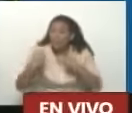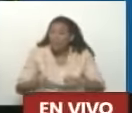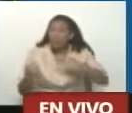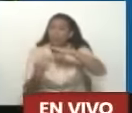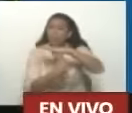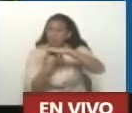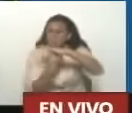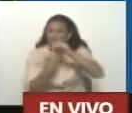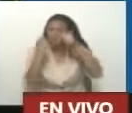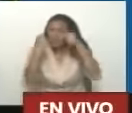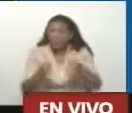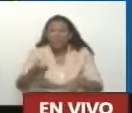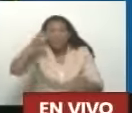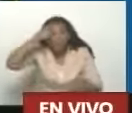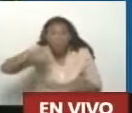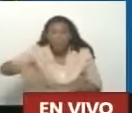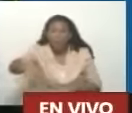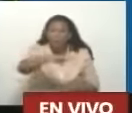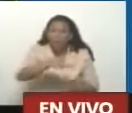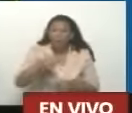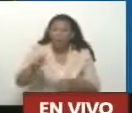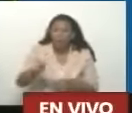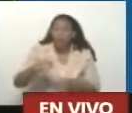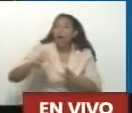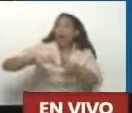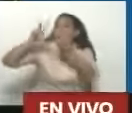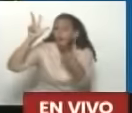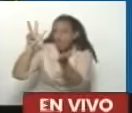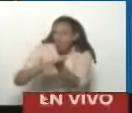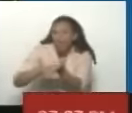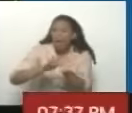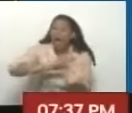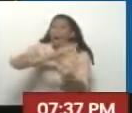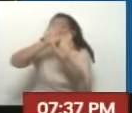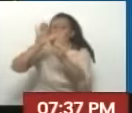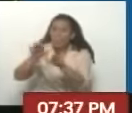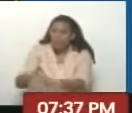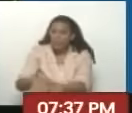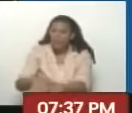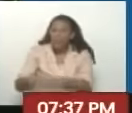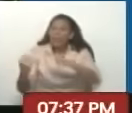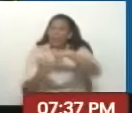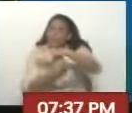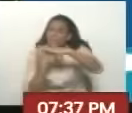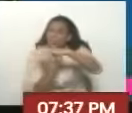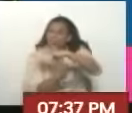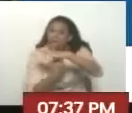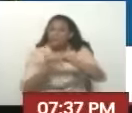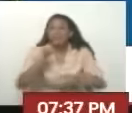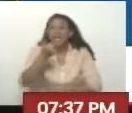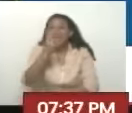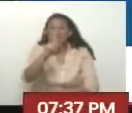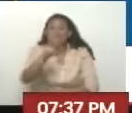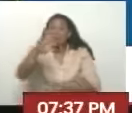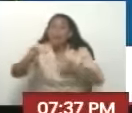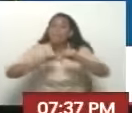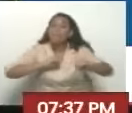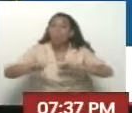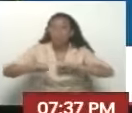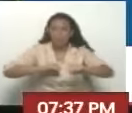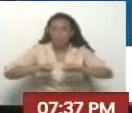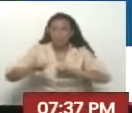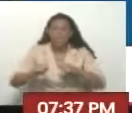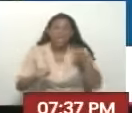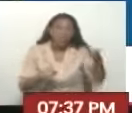candidato Del pueblo Aprobado Apoyado Desde las bases Por estos 13 movimientos Y ellos